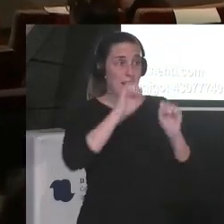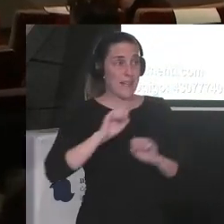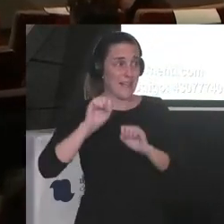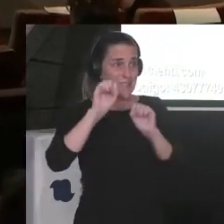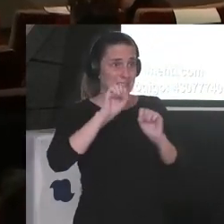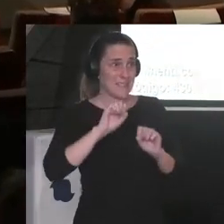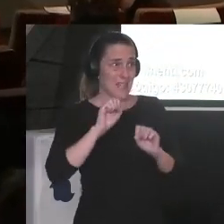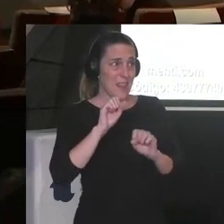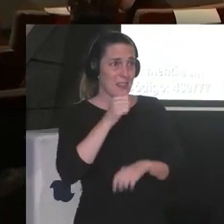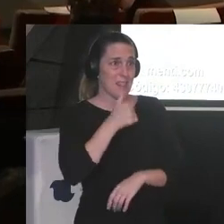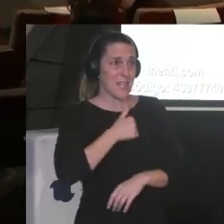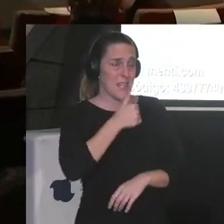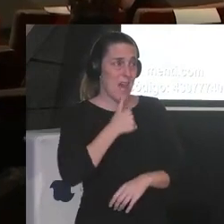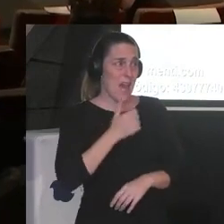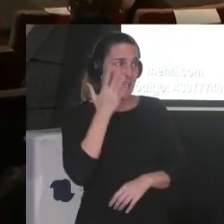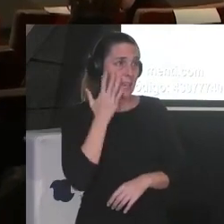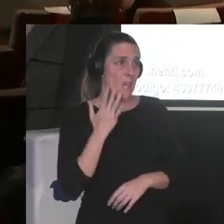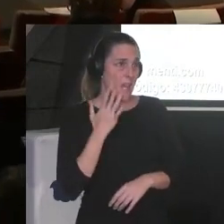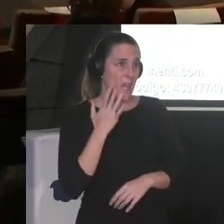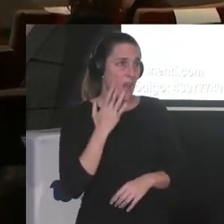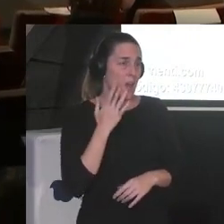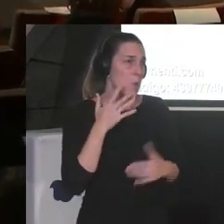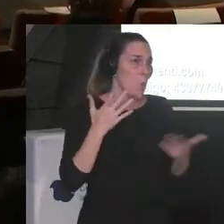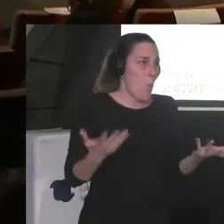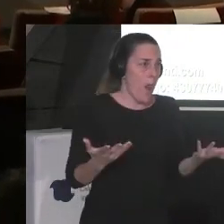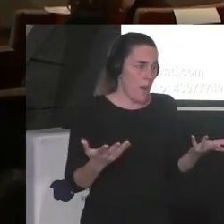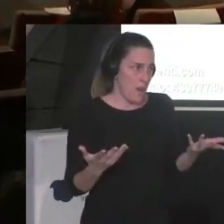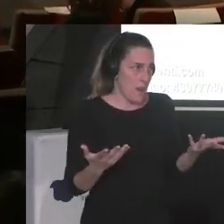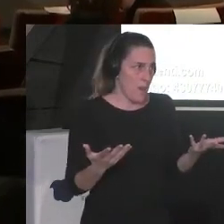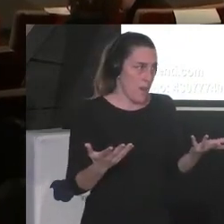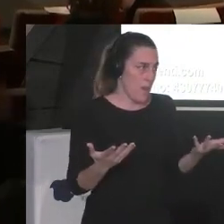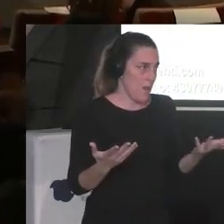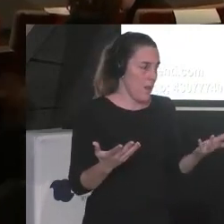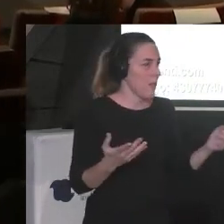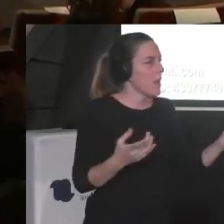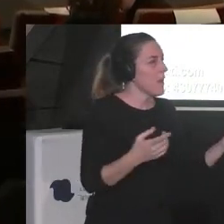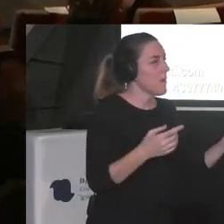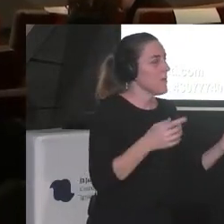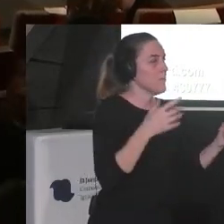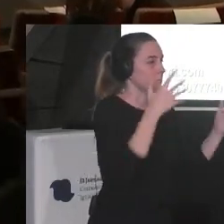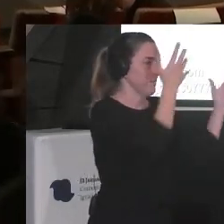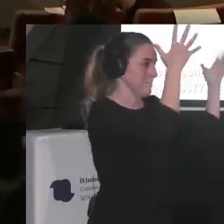¿cómo se puede enfrentar? ¿en qué contexto dices? ¿el 12 de octubre?